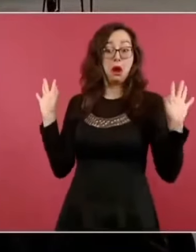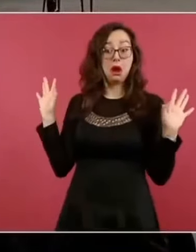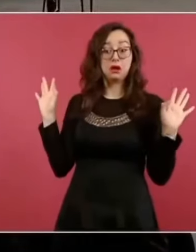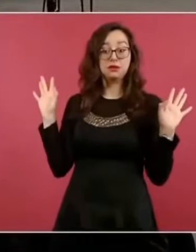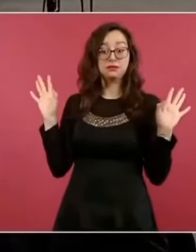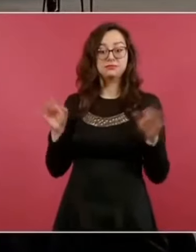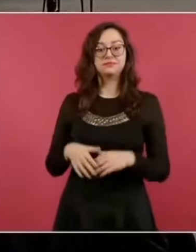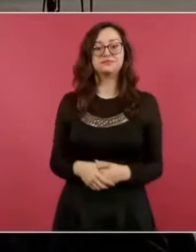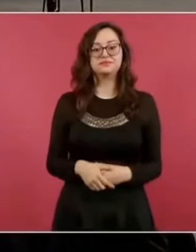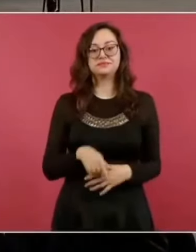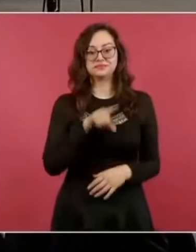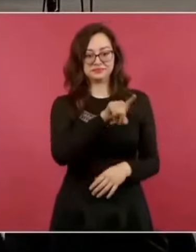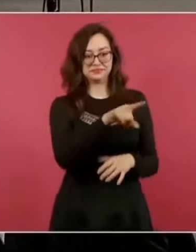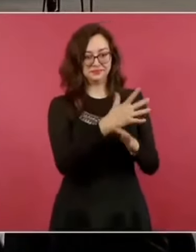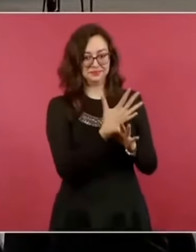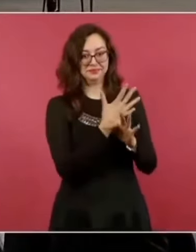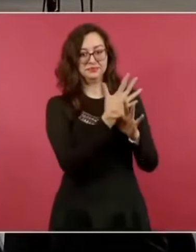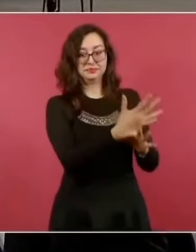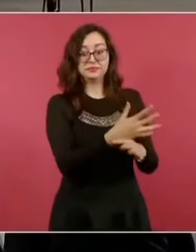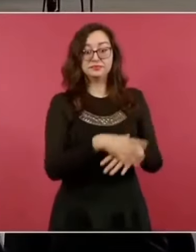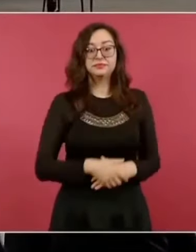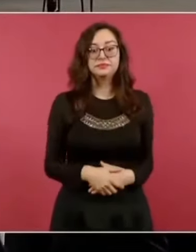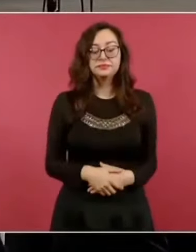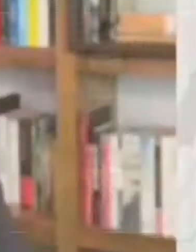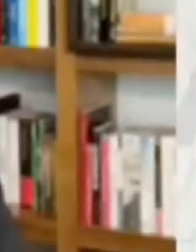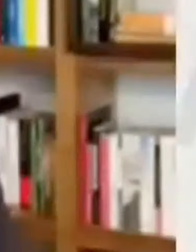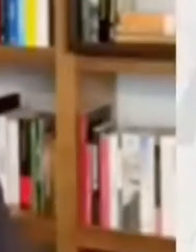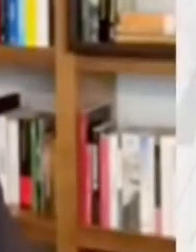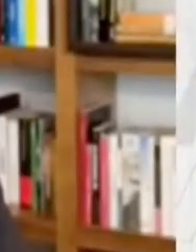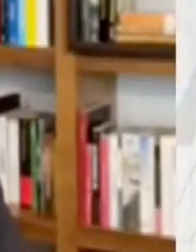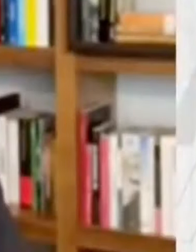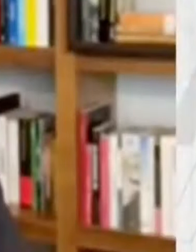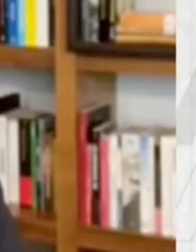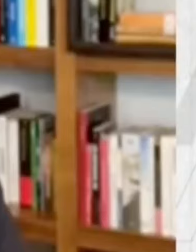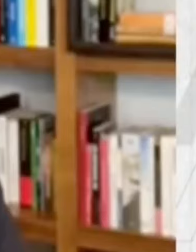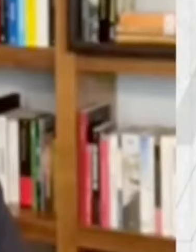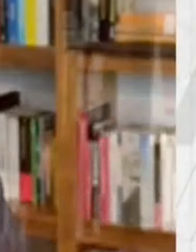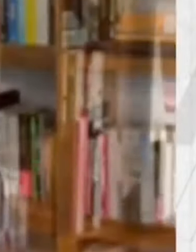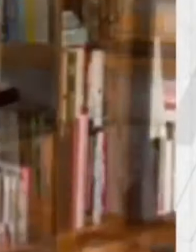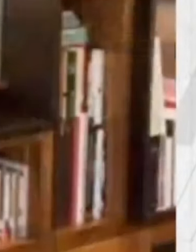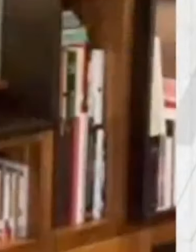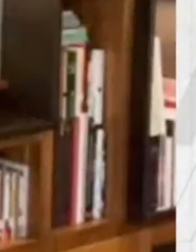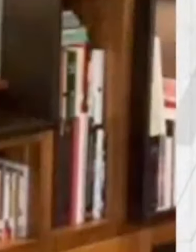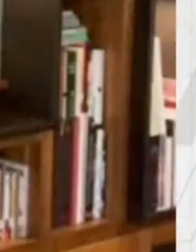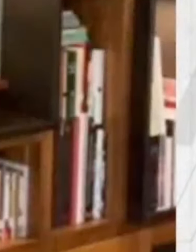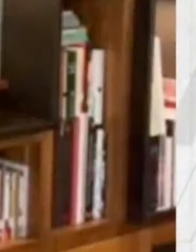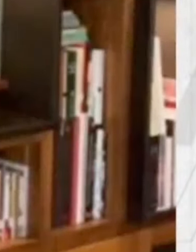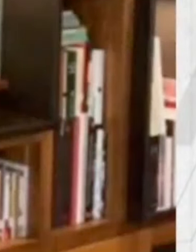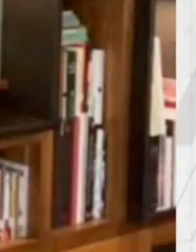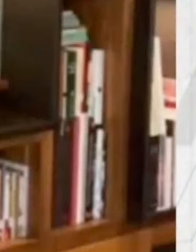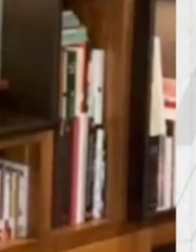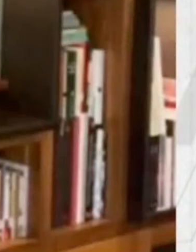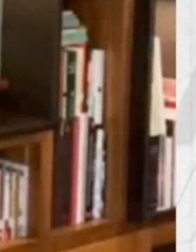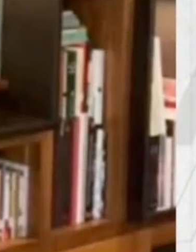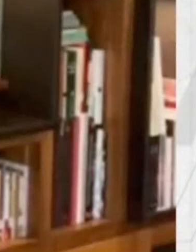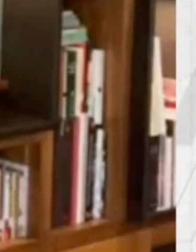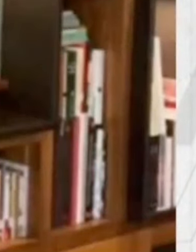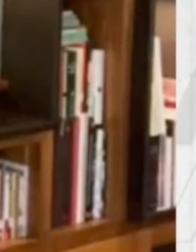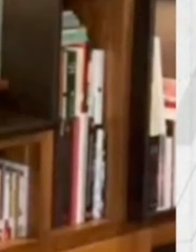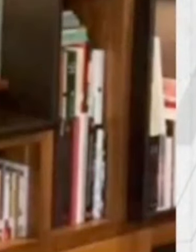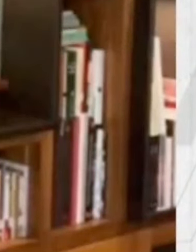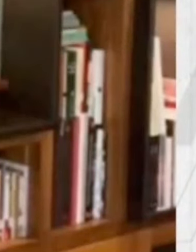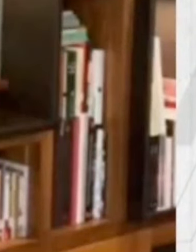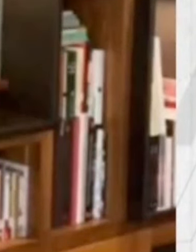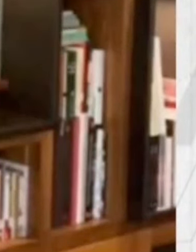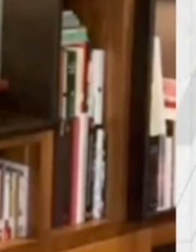El dólar interbancario no me lo va a creer. 16 pesos con 35. Hay que recordar